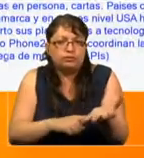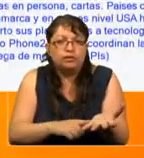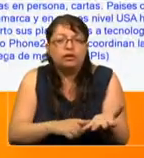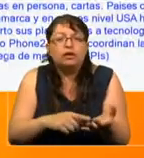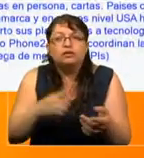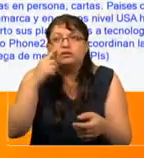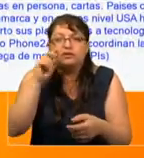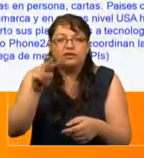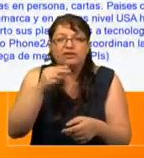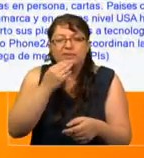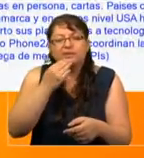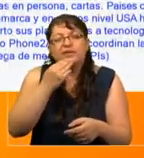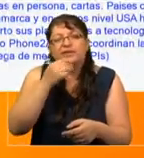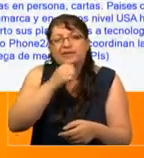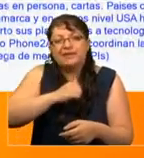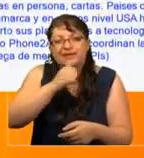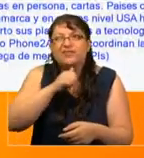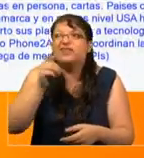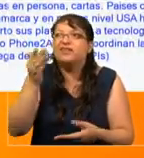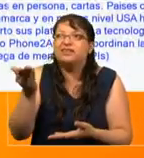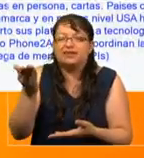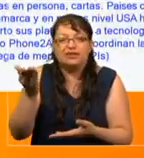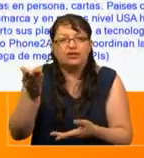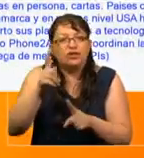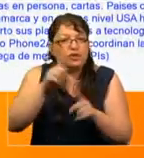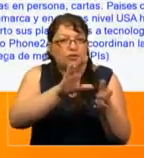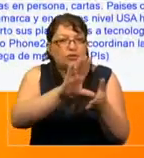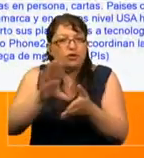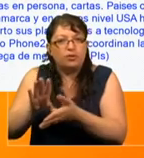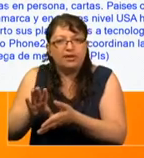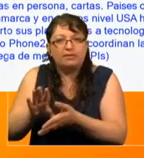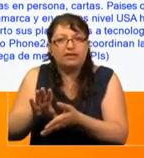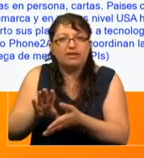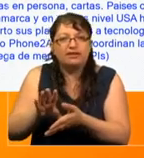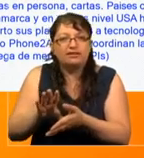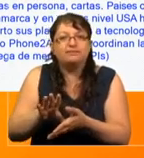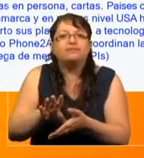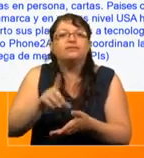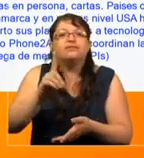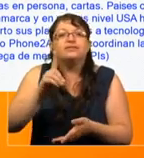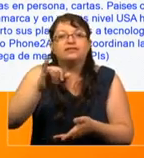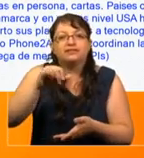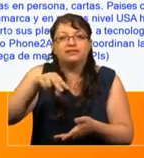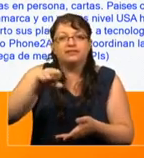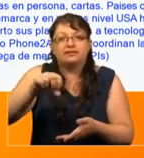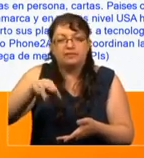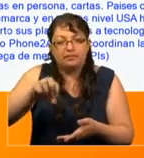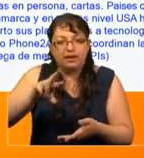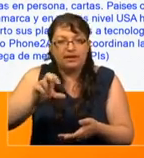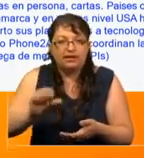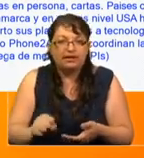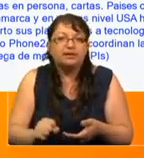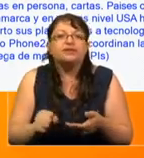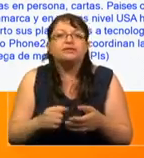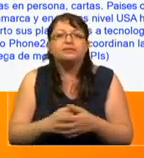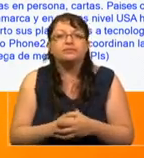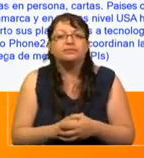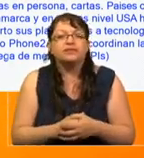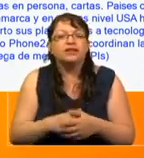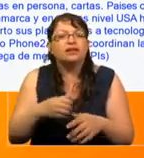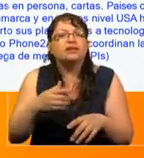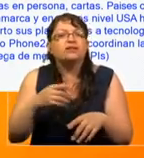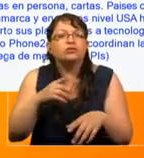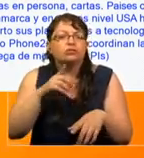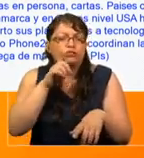vemos esta ausencia. Y hay países como Dinamarca, como dije antes, que han tenido un